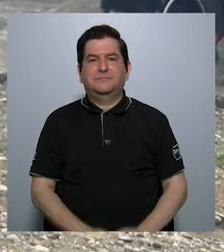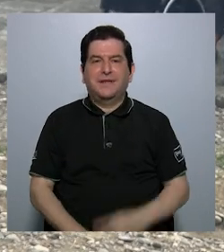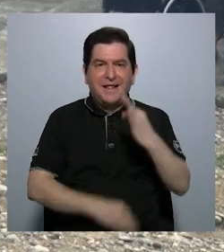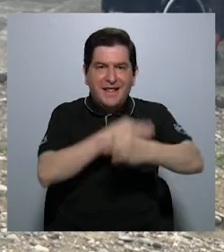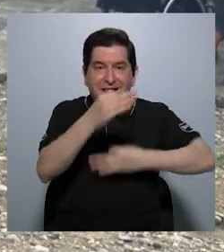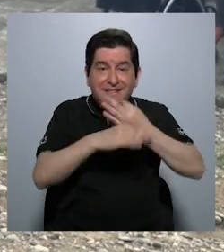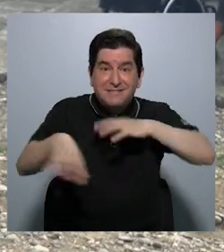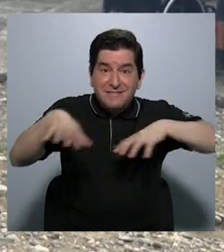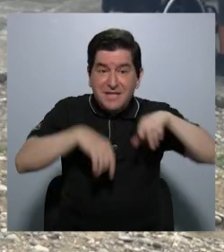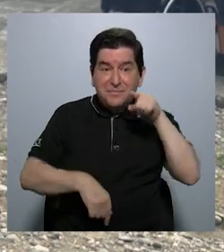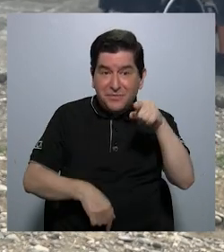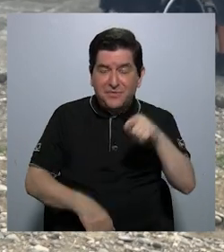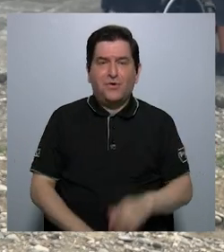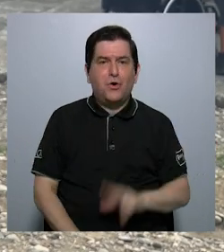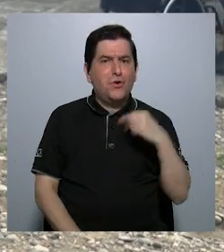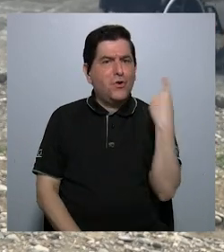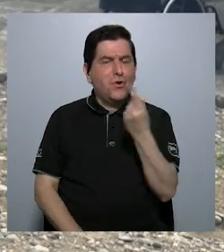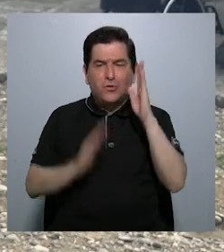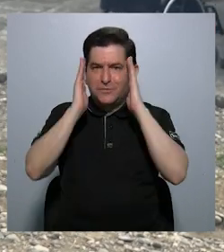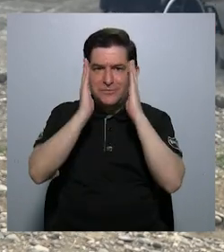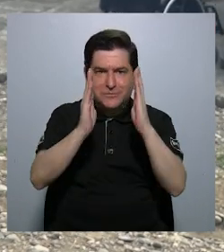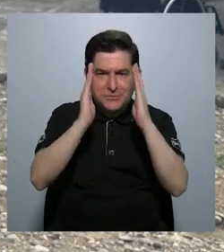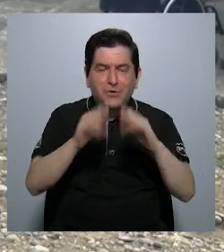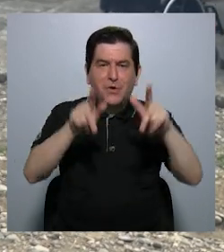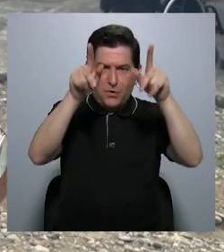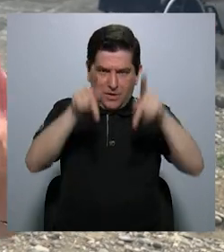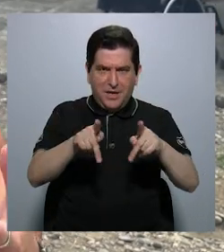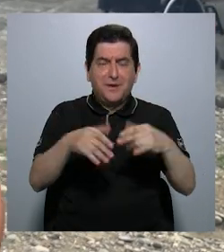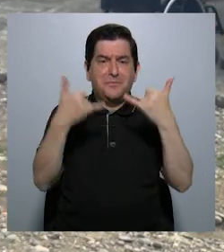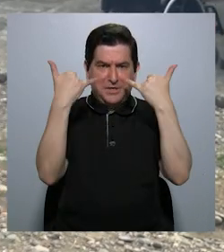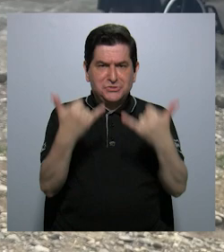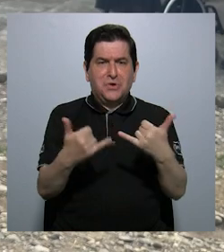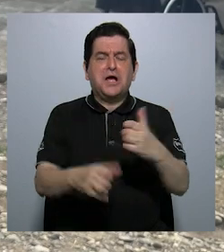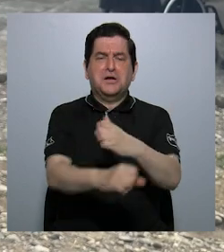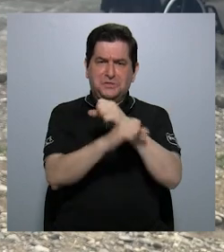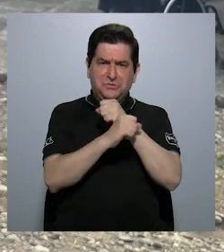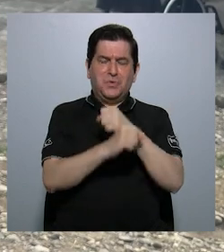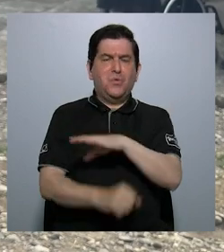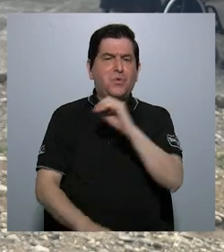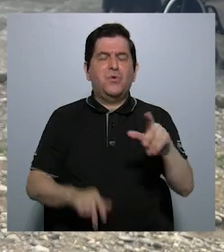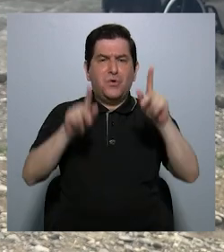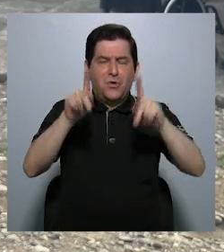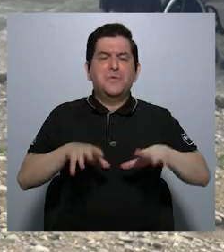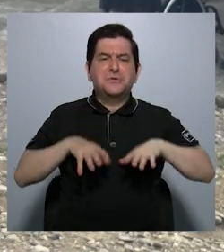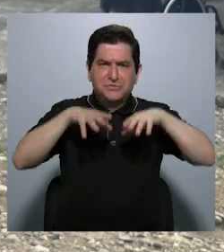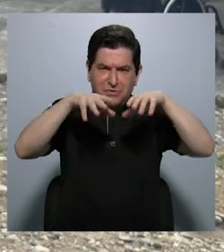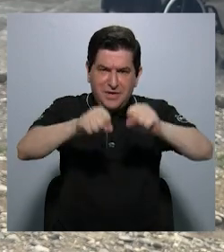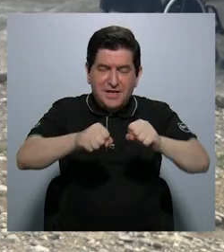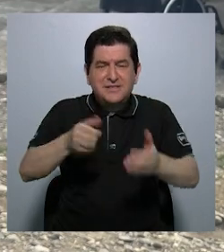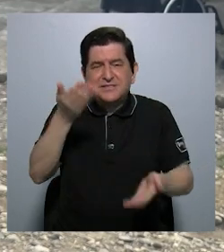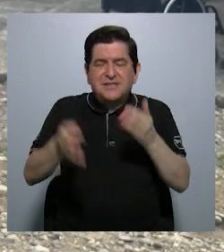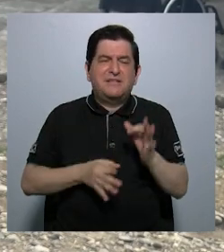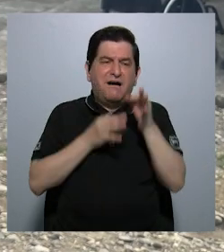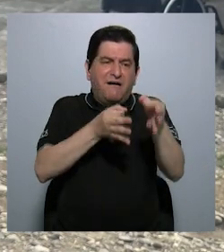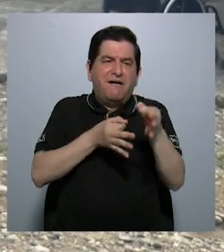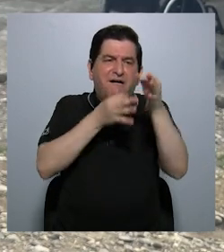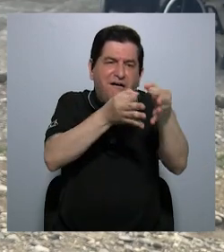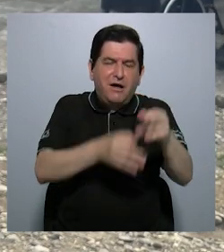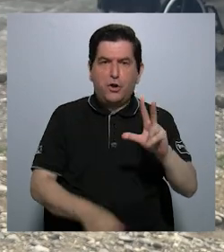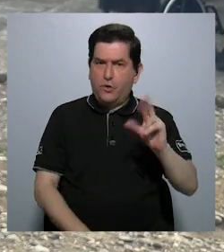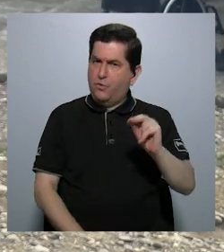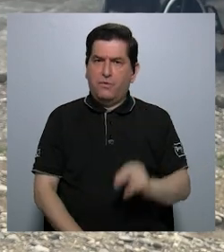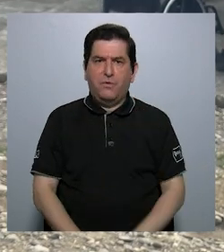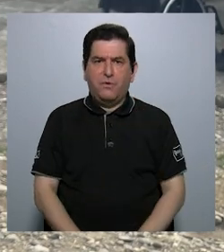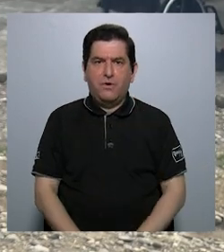este tipo de actividades no solo busca atender a la persona que ya tiene un seguro, a la persona que tiene una cita que tal vez se la han aplazado,